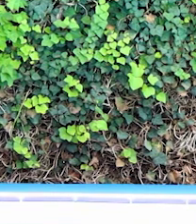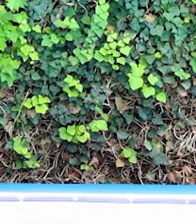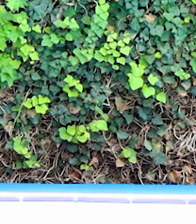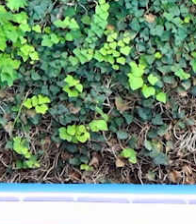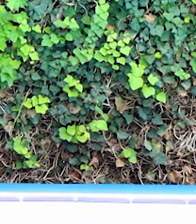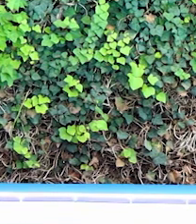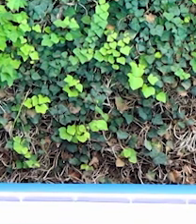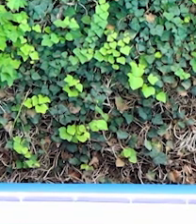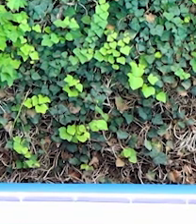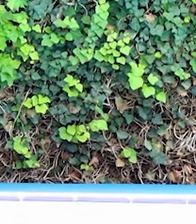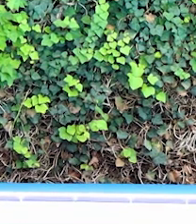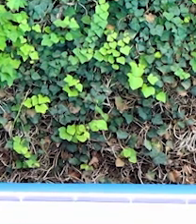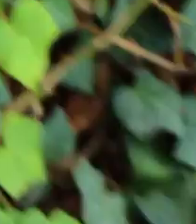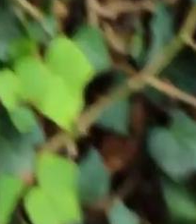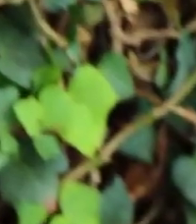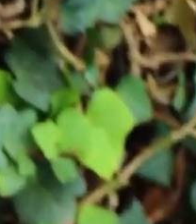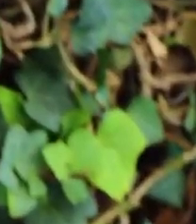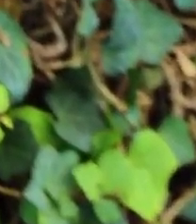Respiramos.